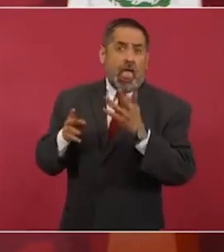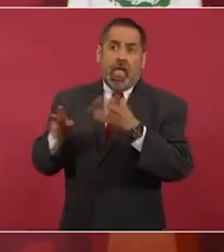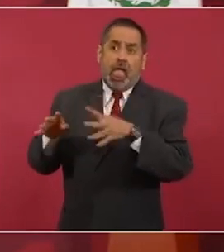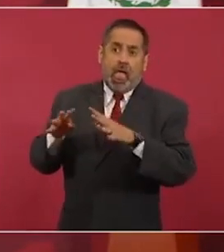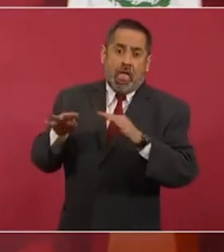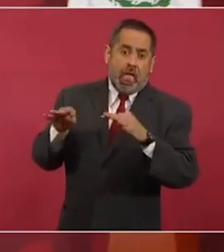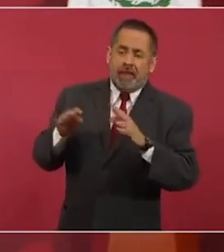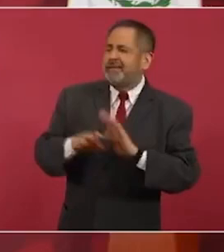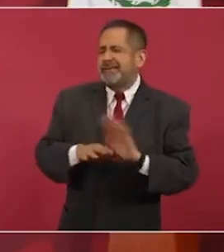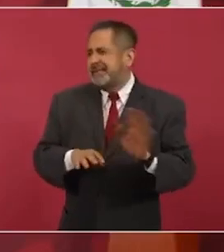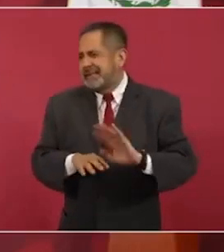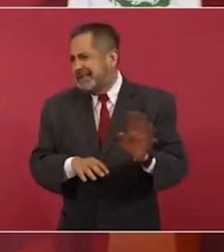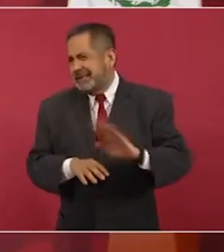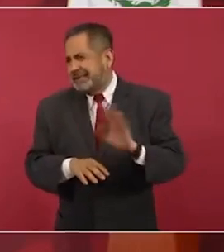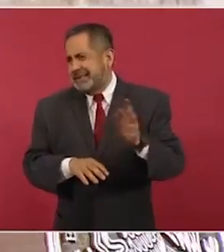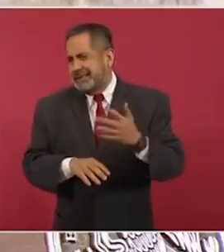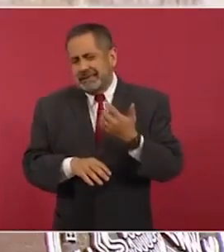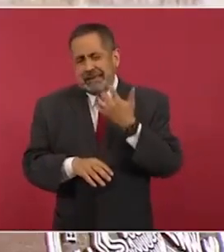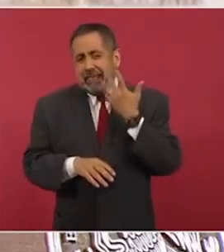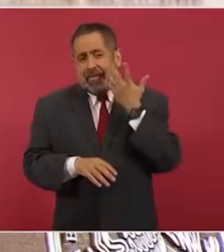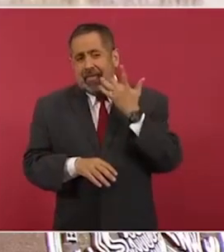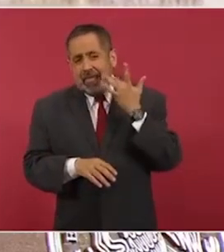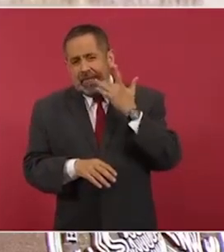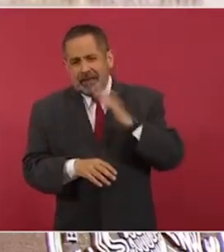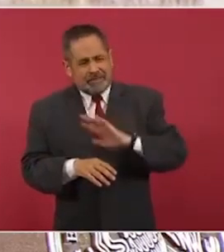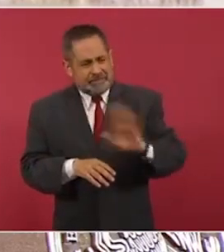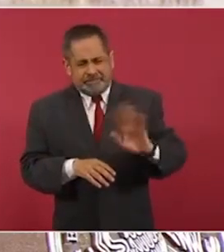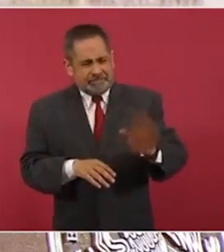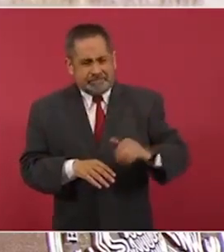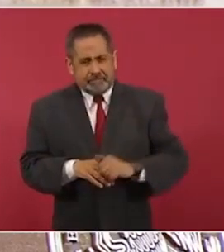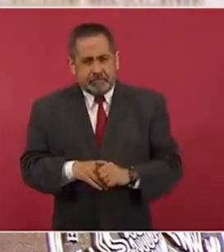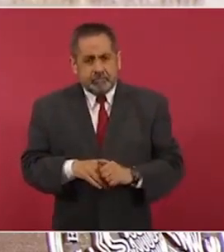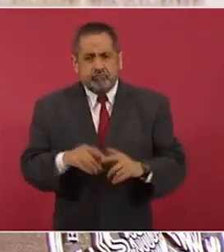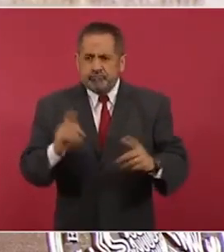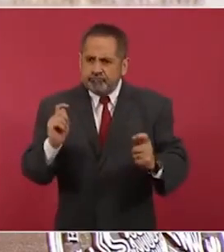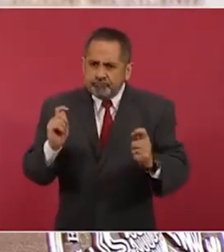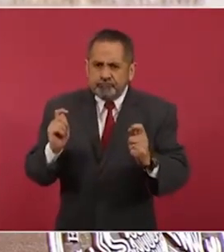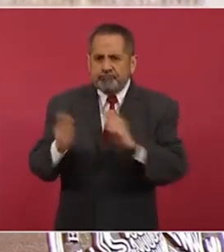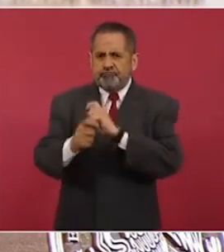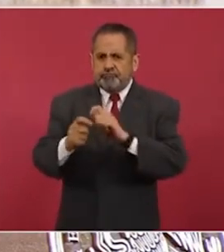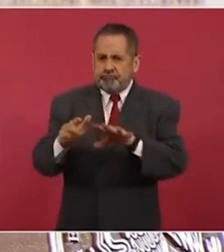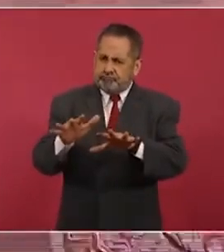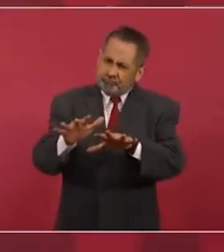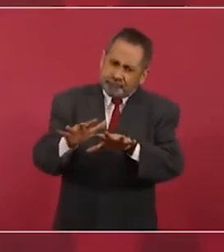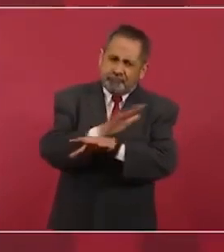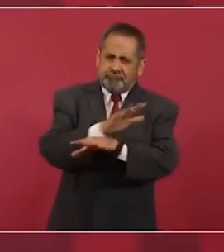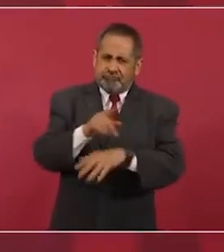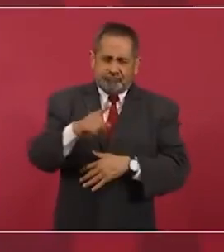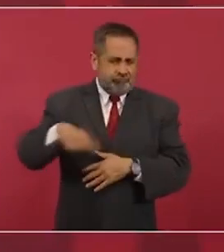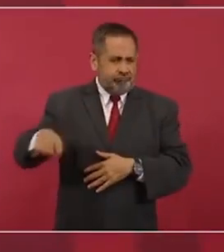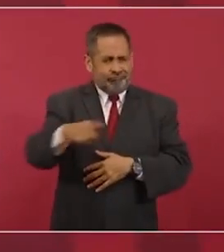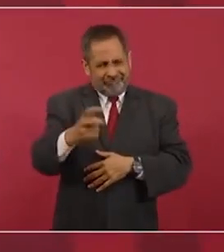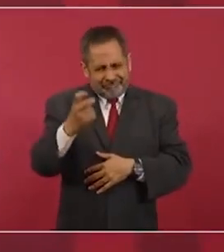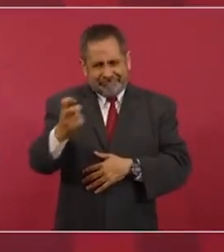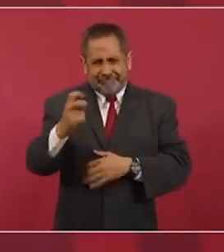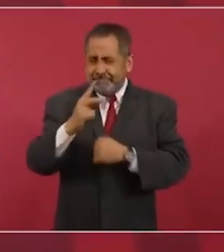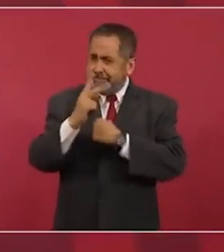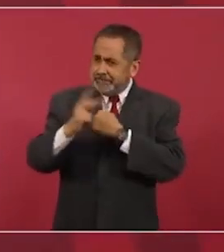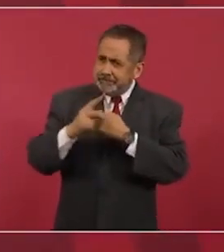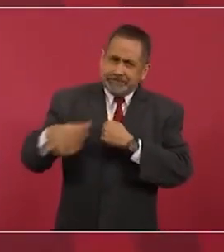nos importa lo que queremos es la transformación del país